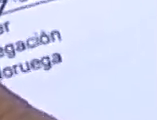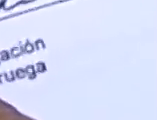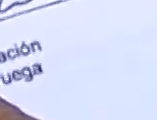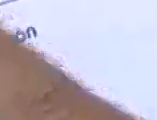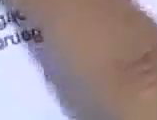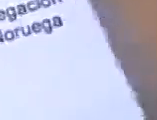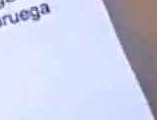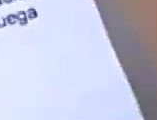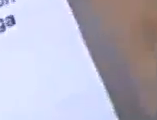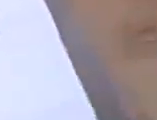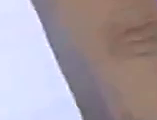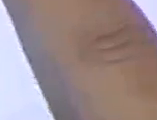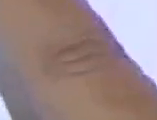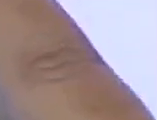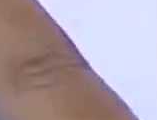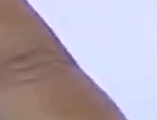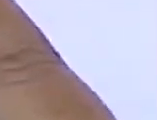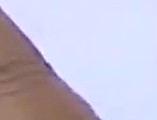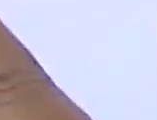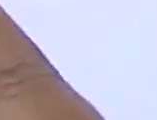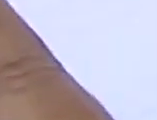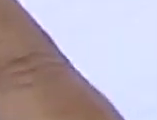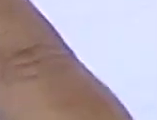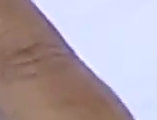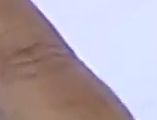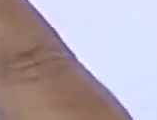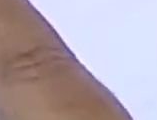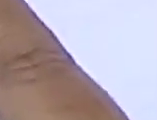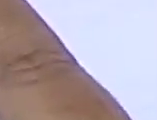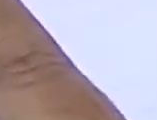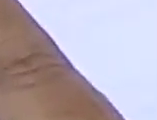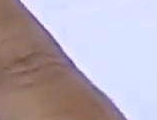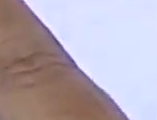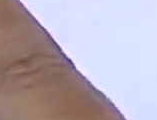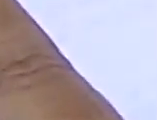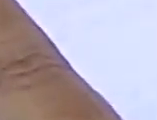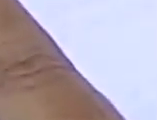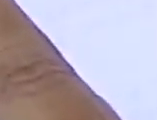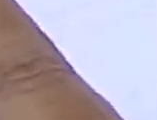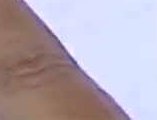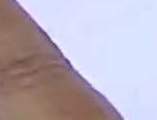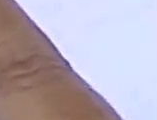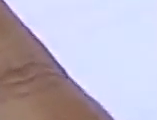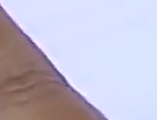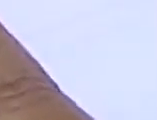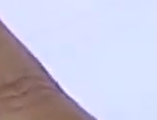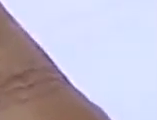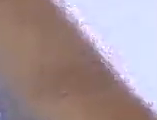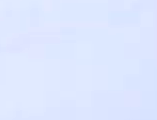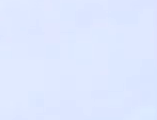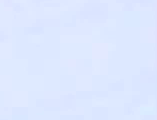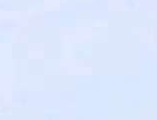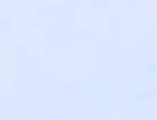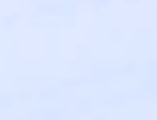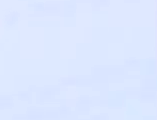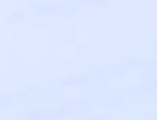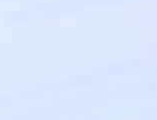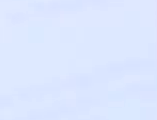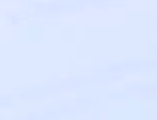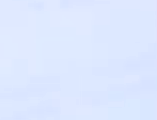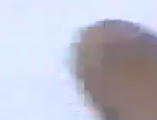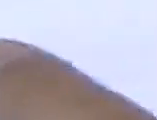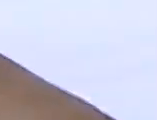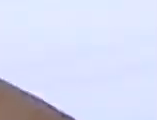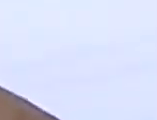Castillo y por este lado la abogada opositora Claudia Niken